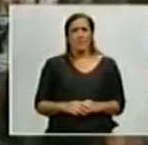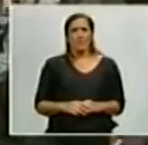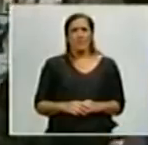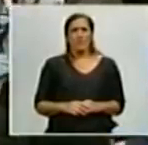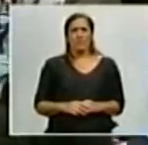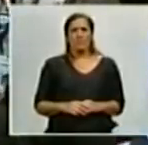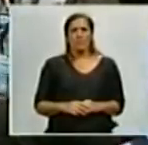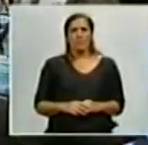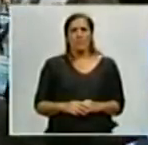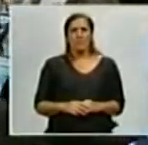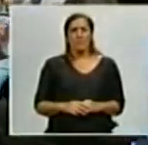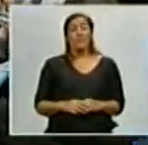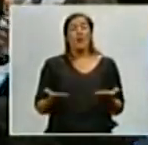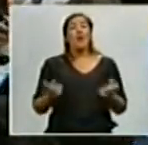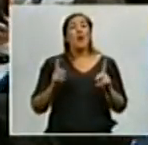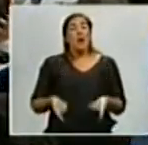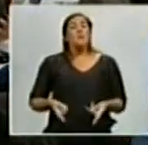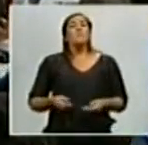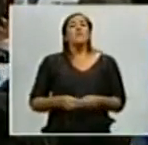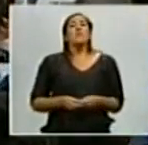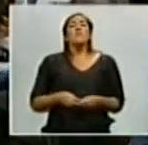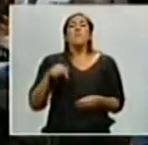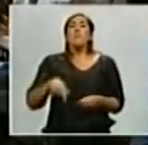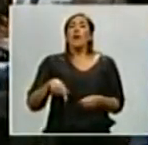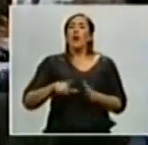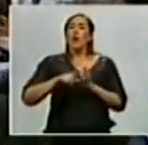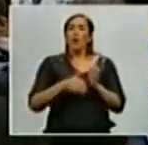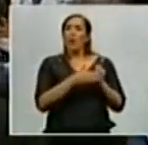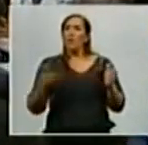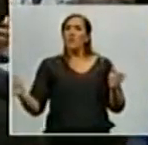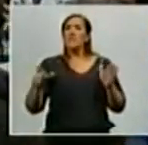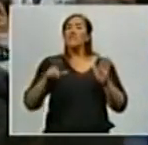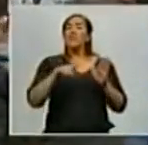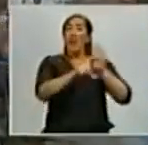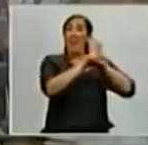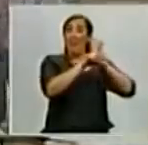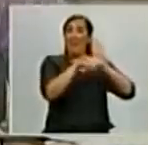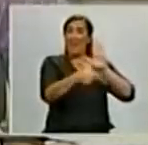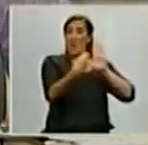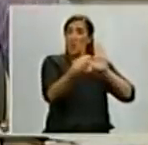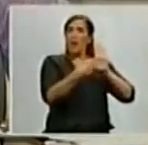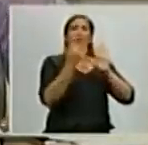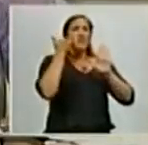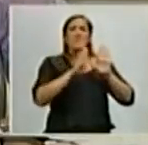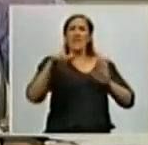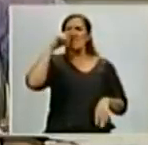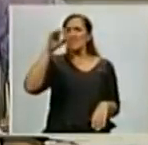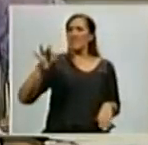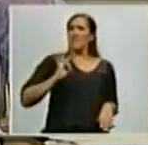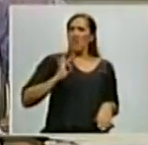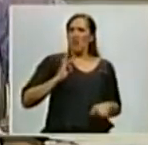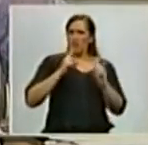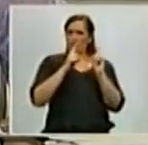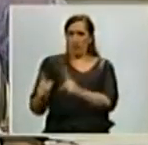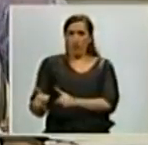También es el séptimo año de vigencia de la ley de movilidad jubilatoria. Es el aumento